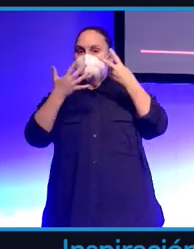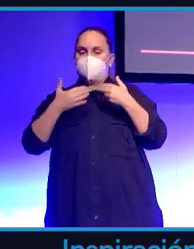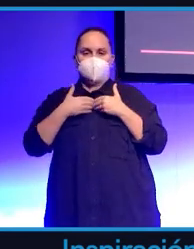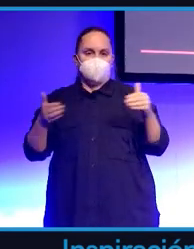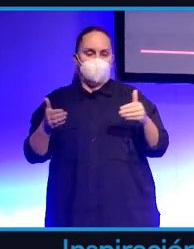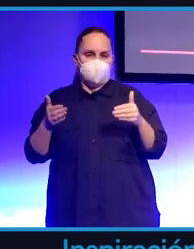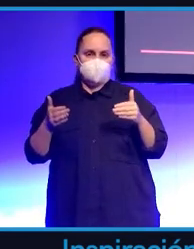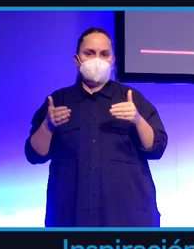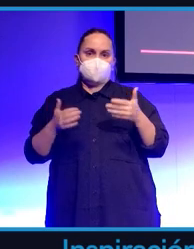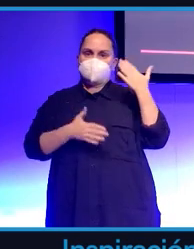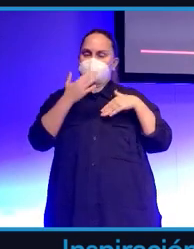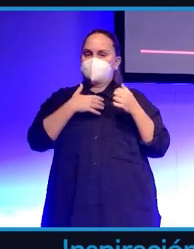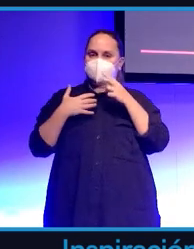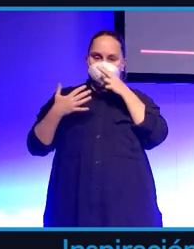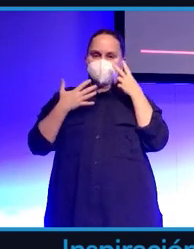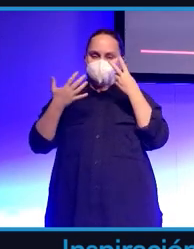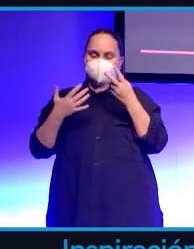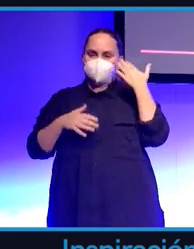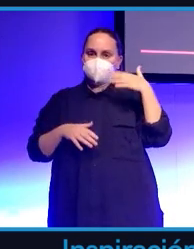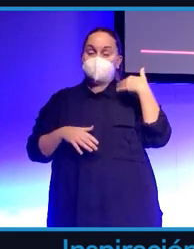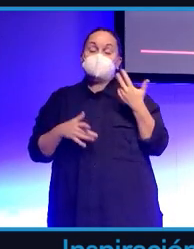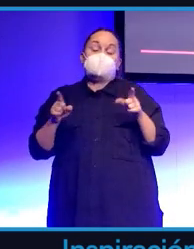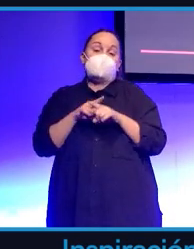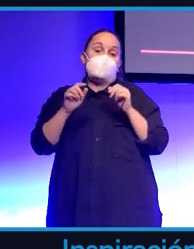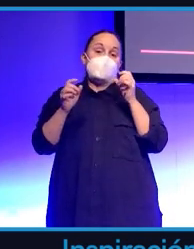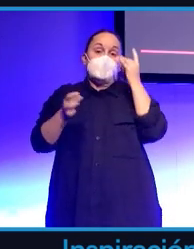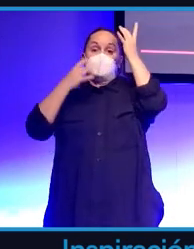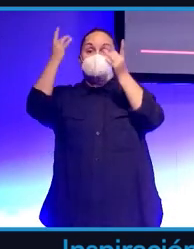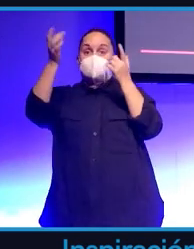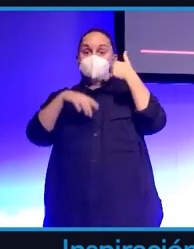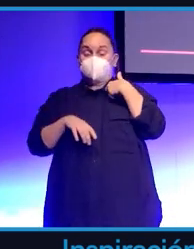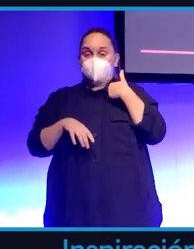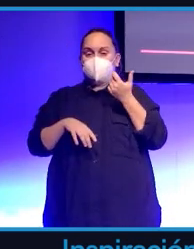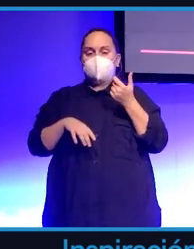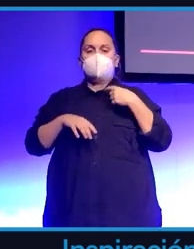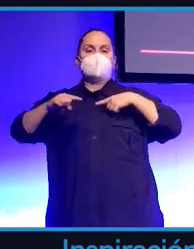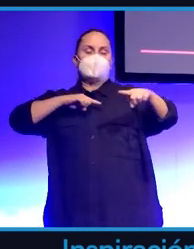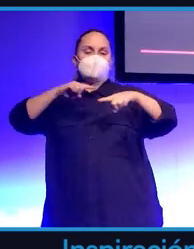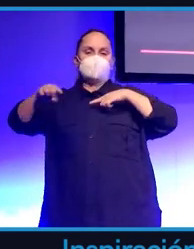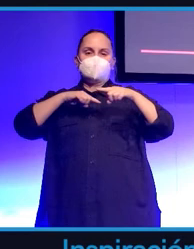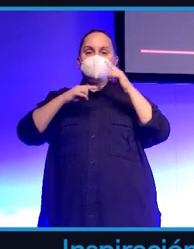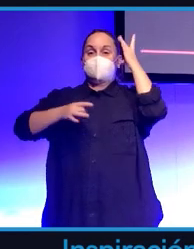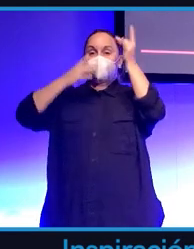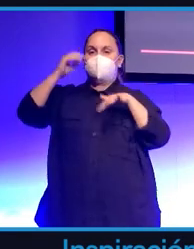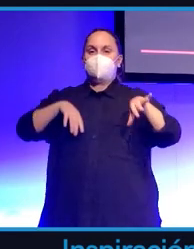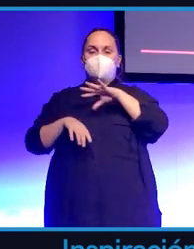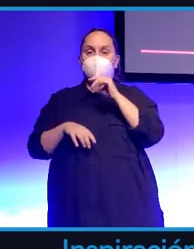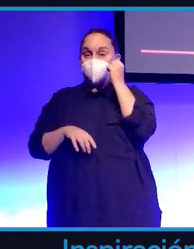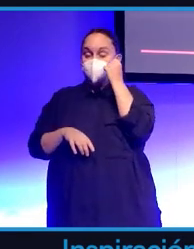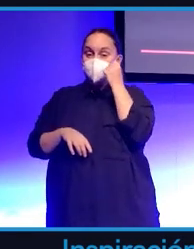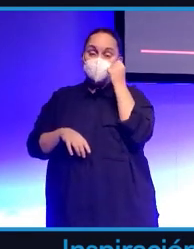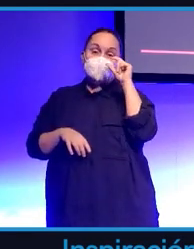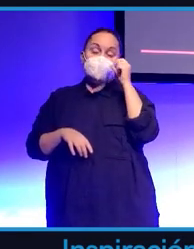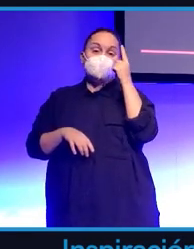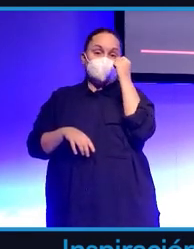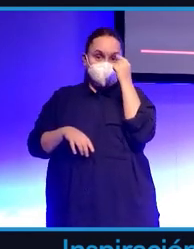en un momento un poco como de aventura yo era el director creativo en 20 y entonces pedí el